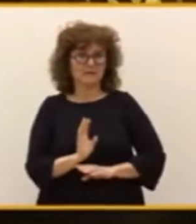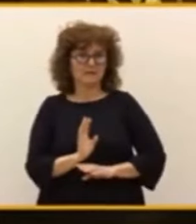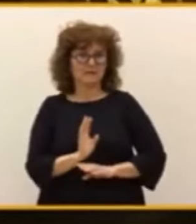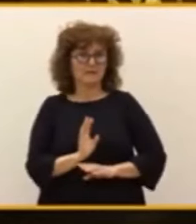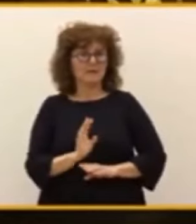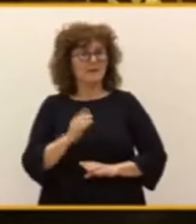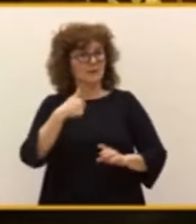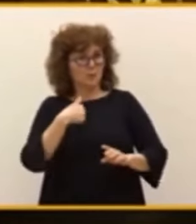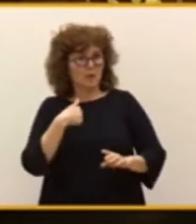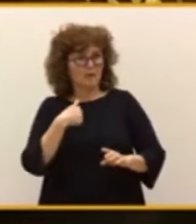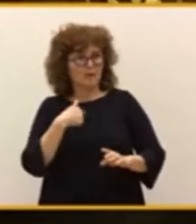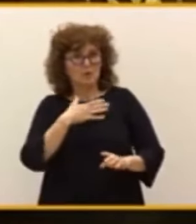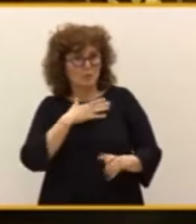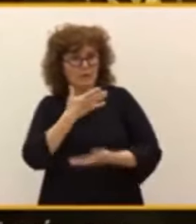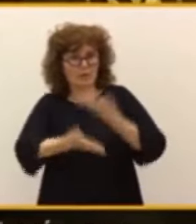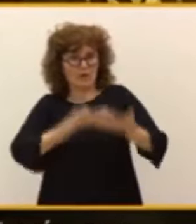como me venga en gana.